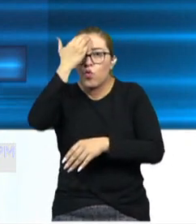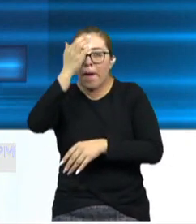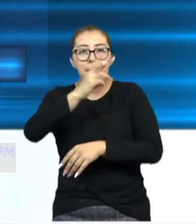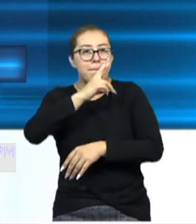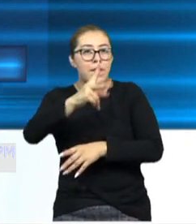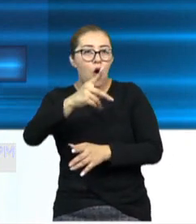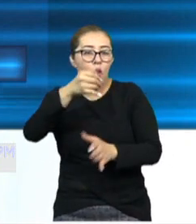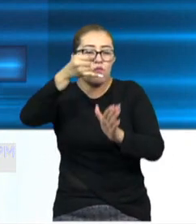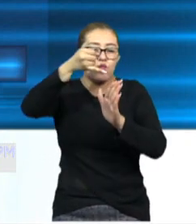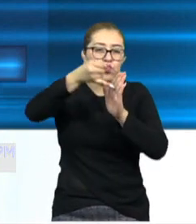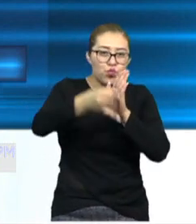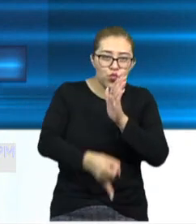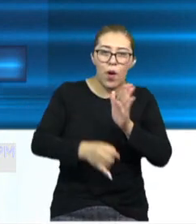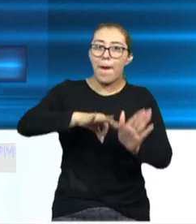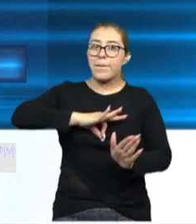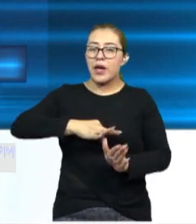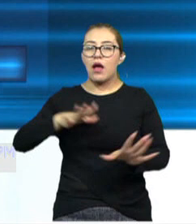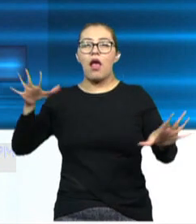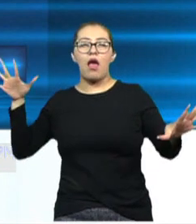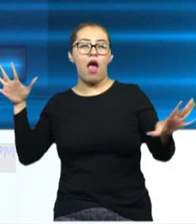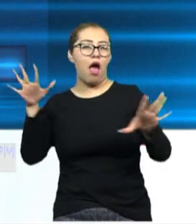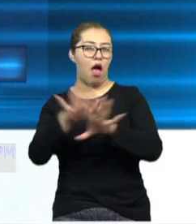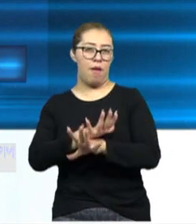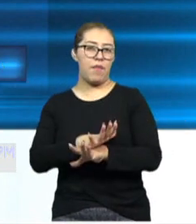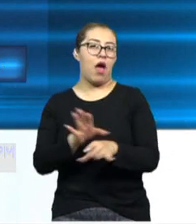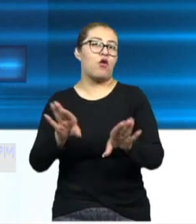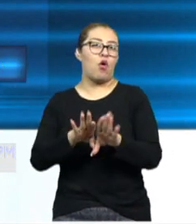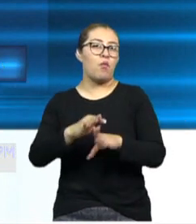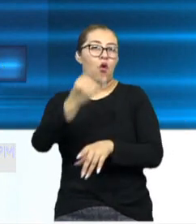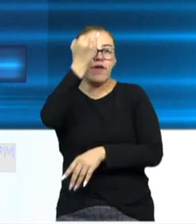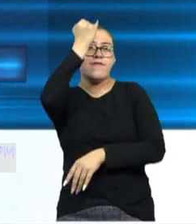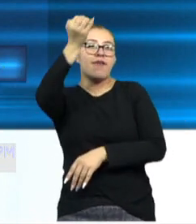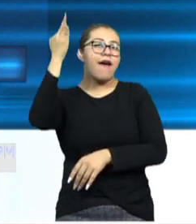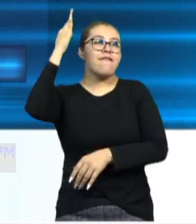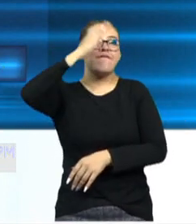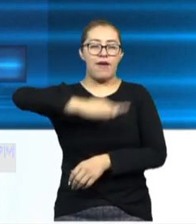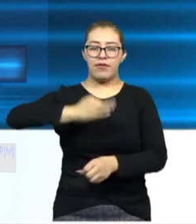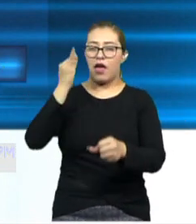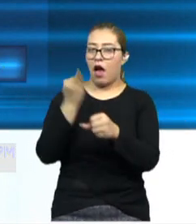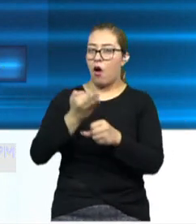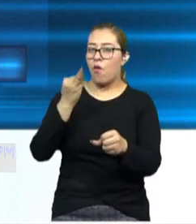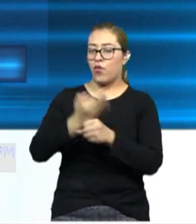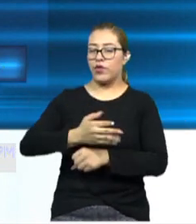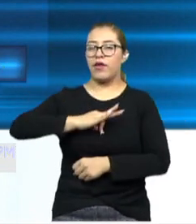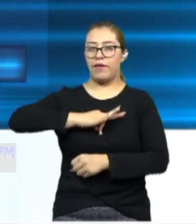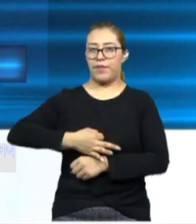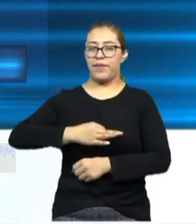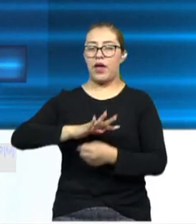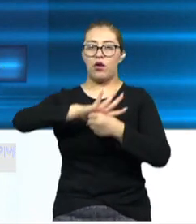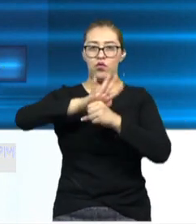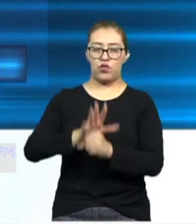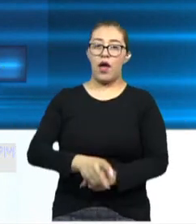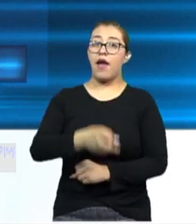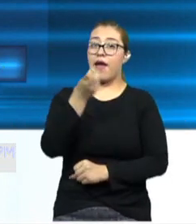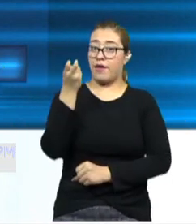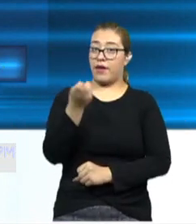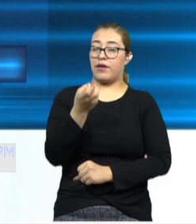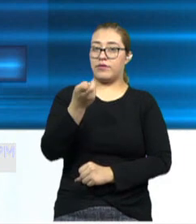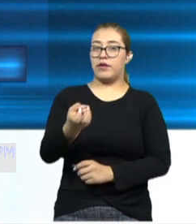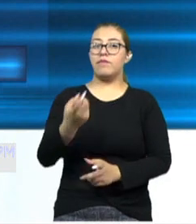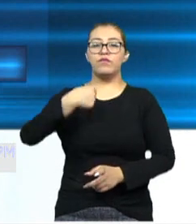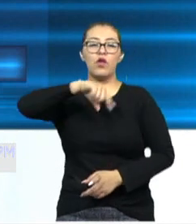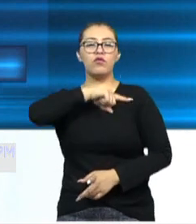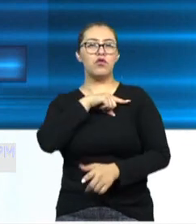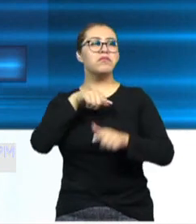virus y quizás romper o cambiar alguno de los paradigmas que están establecidos hoy día. De tal manera que, con mucha